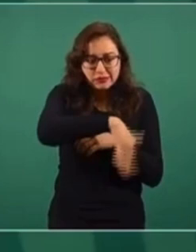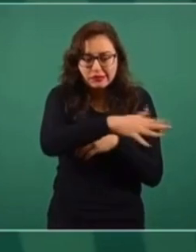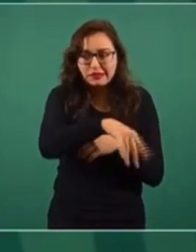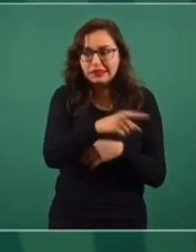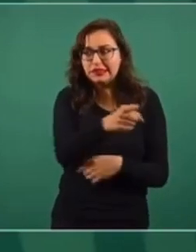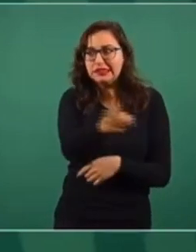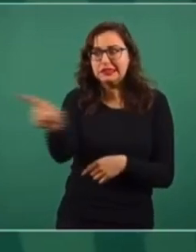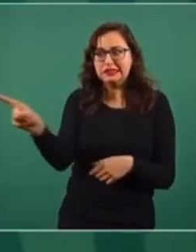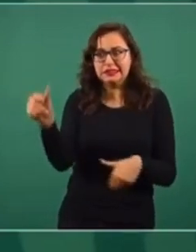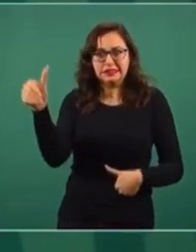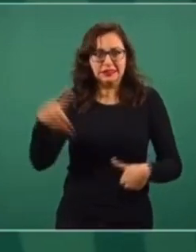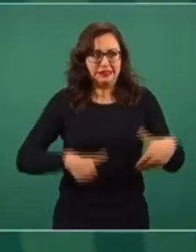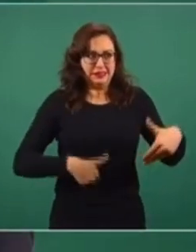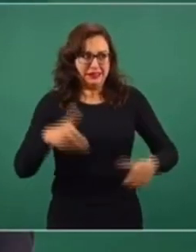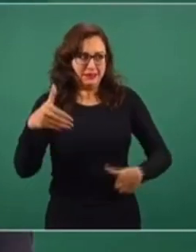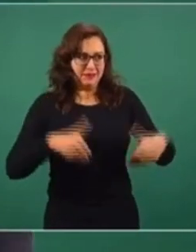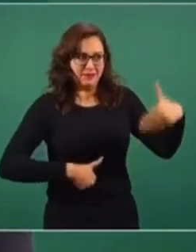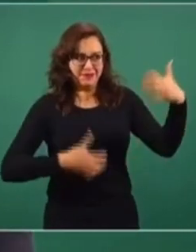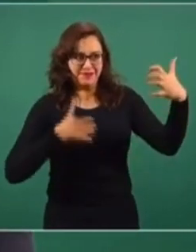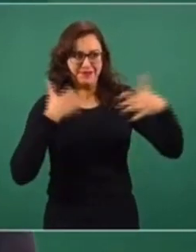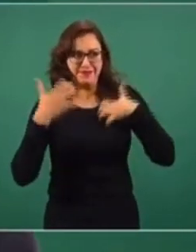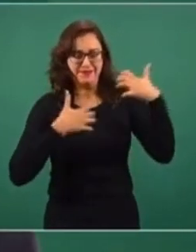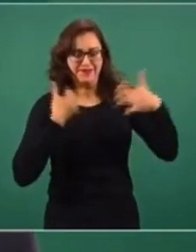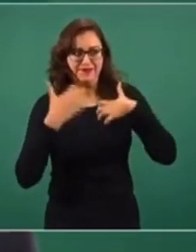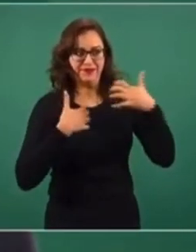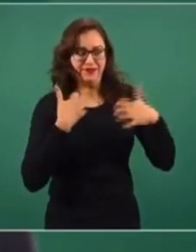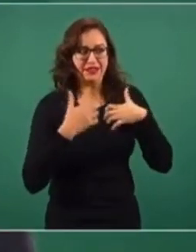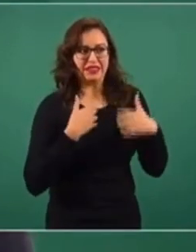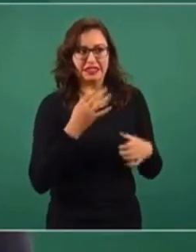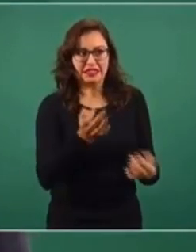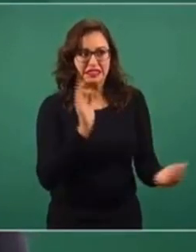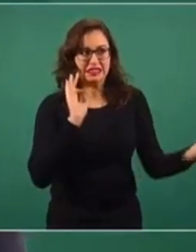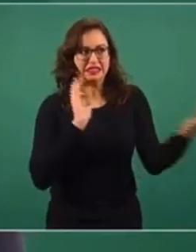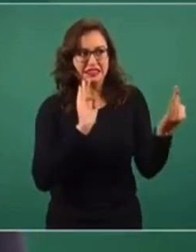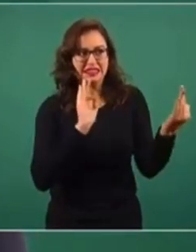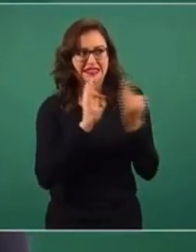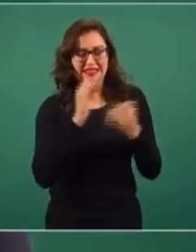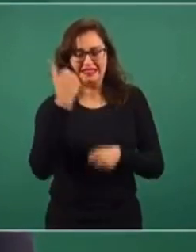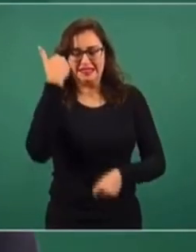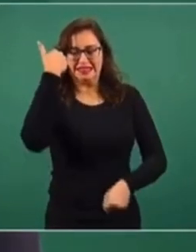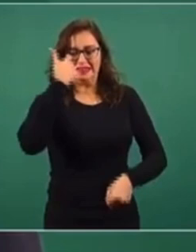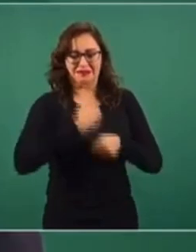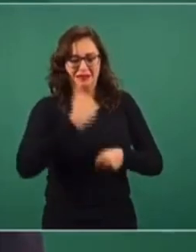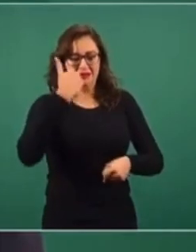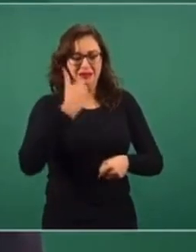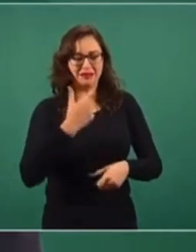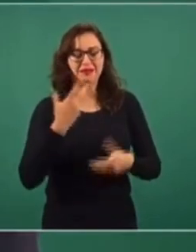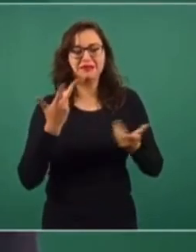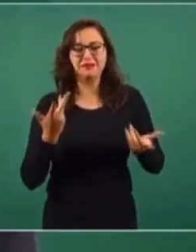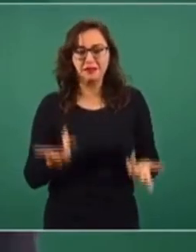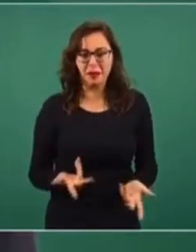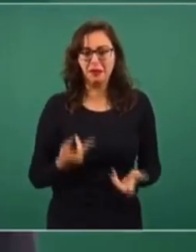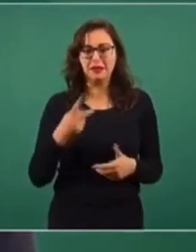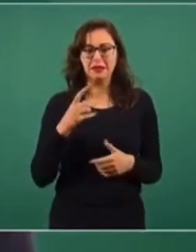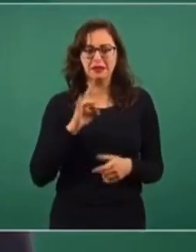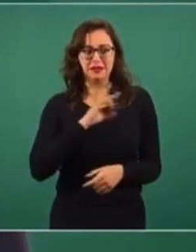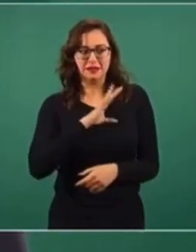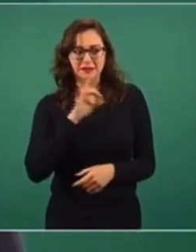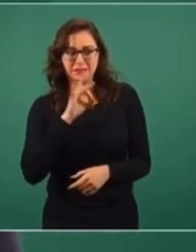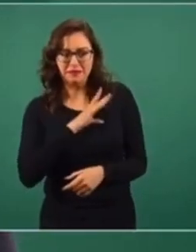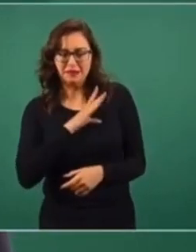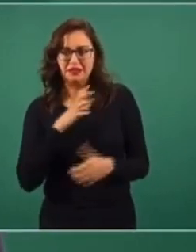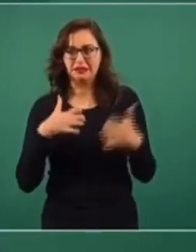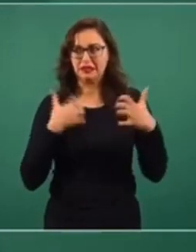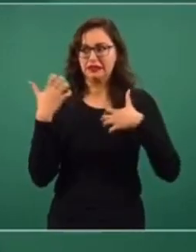en sobreaviso a las personas que se están investigando, poner en riesgo la vida de personas que están colaborando